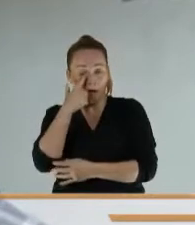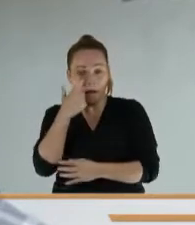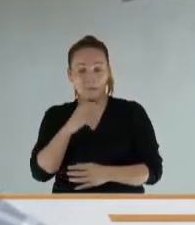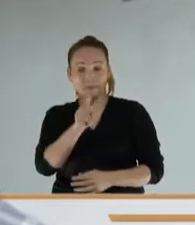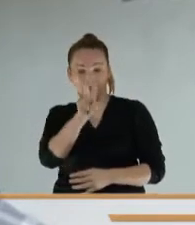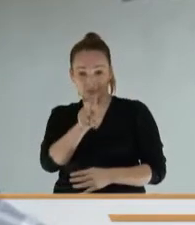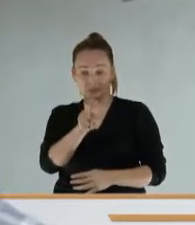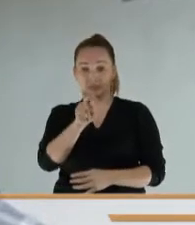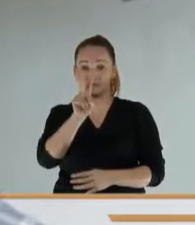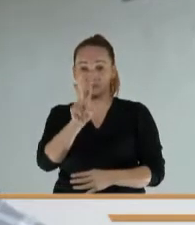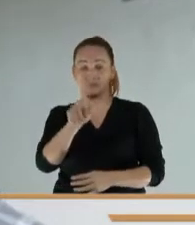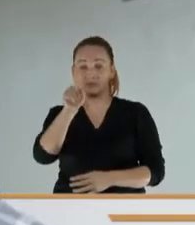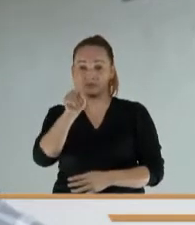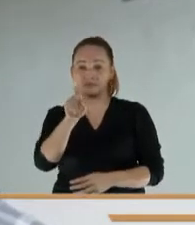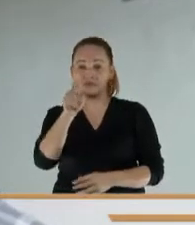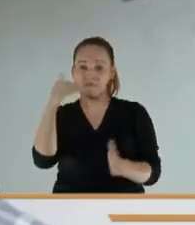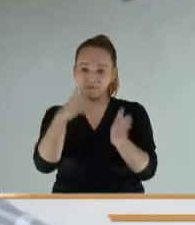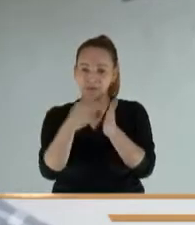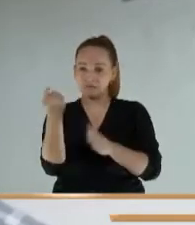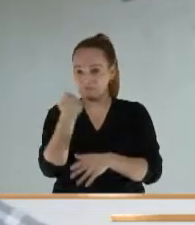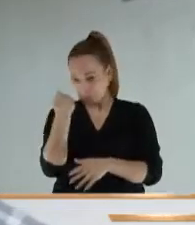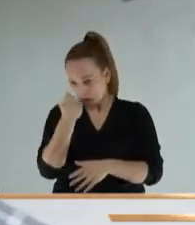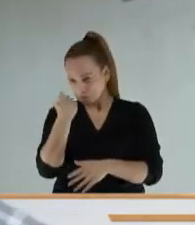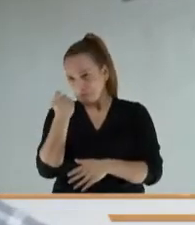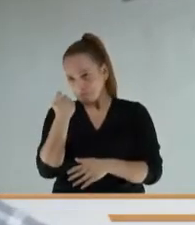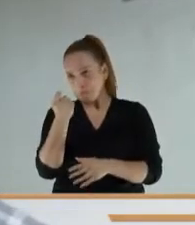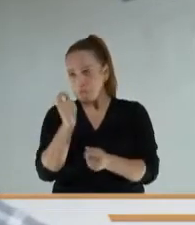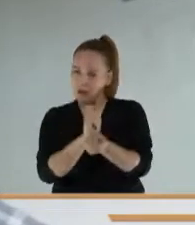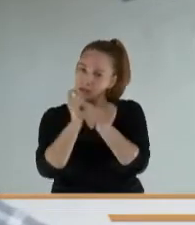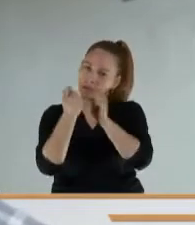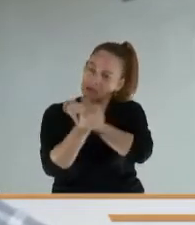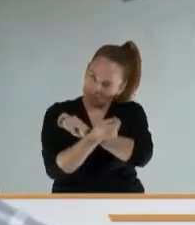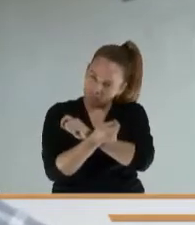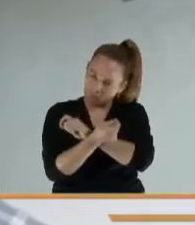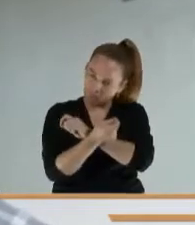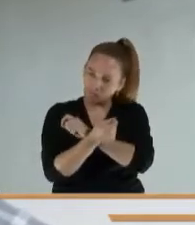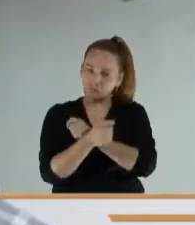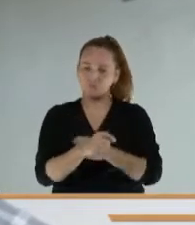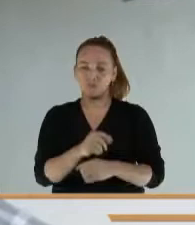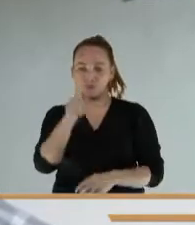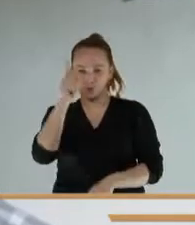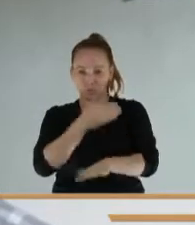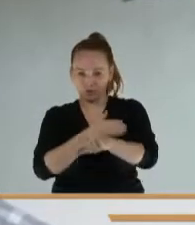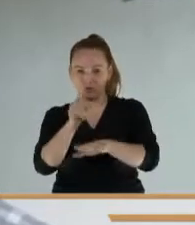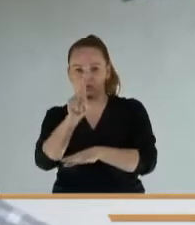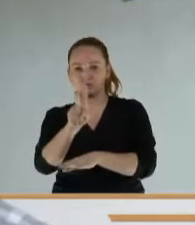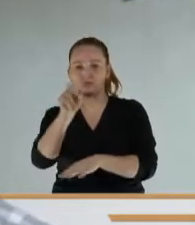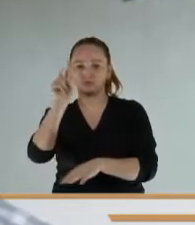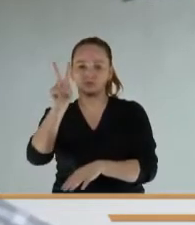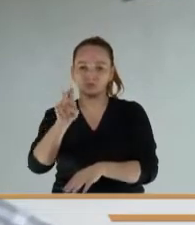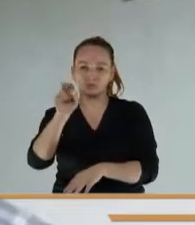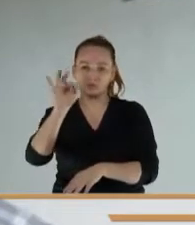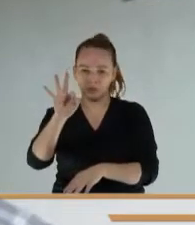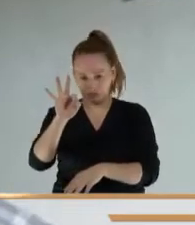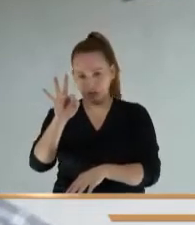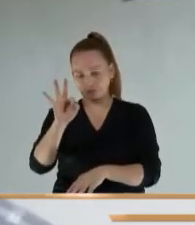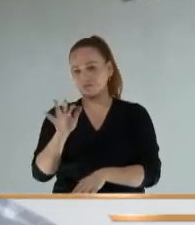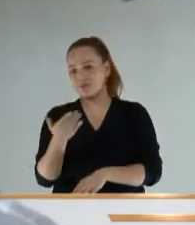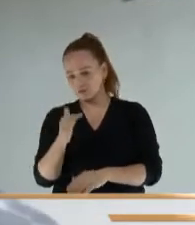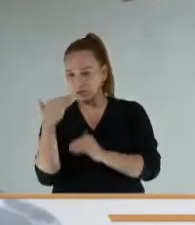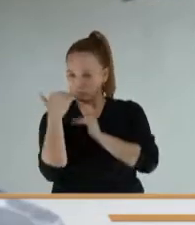726 mil pesos a 1 millón 273. Esa es la